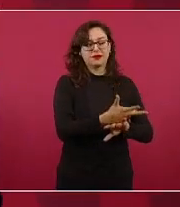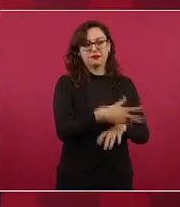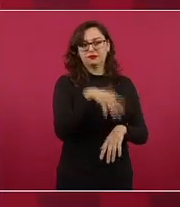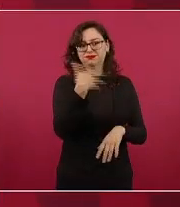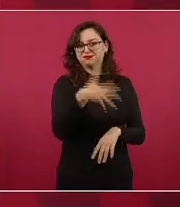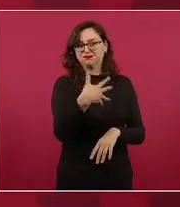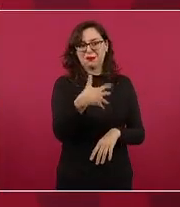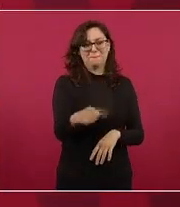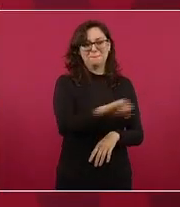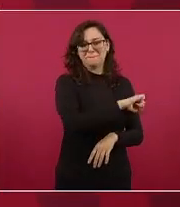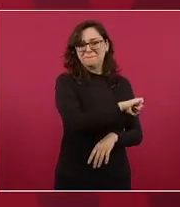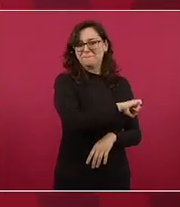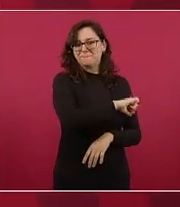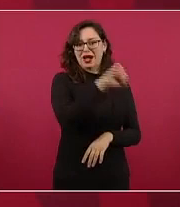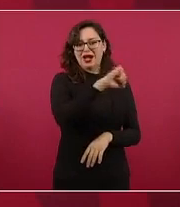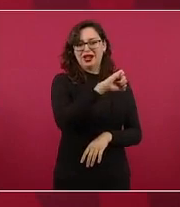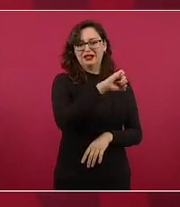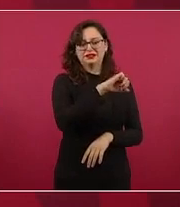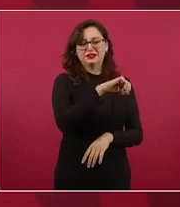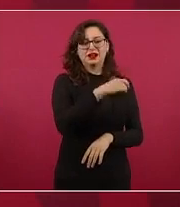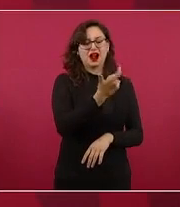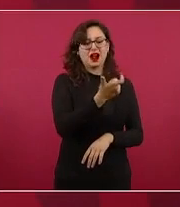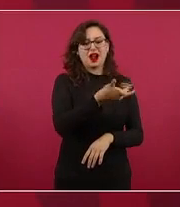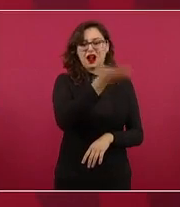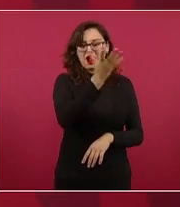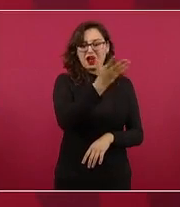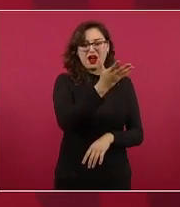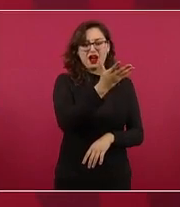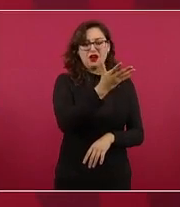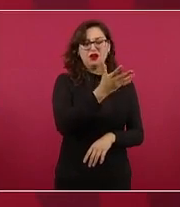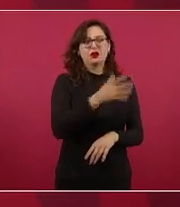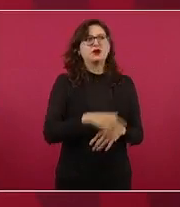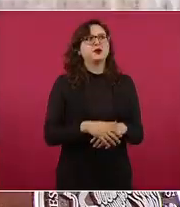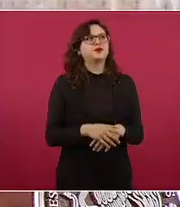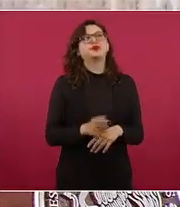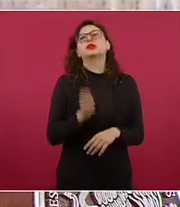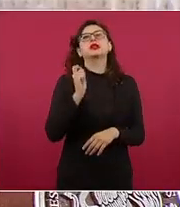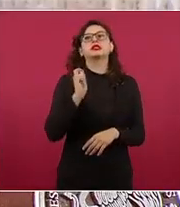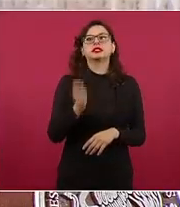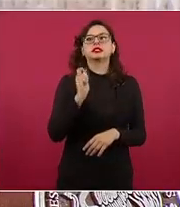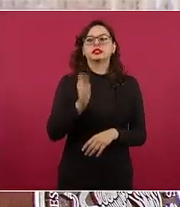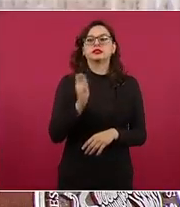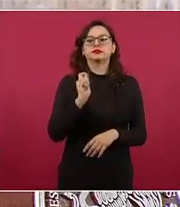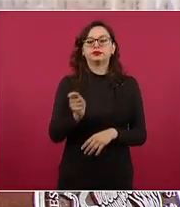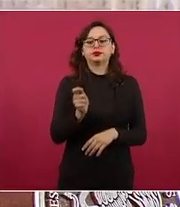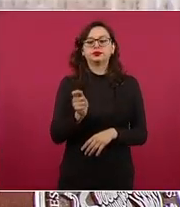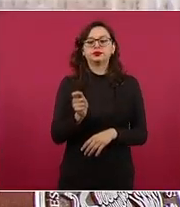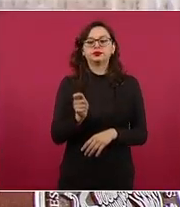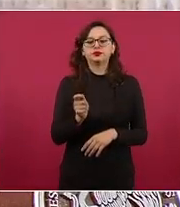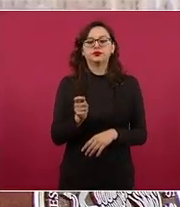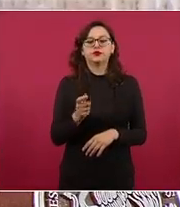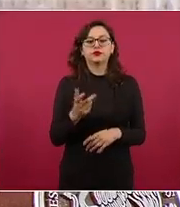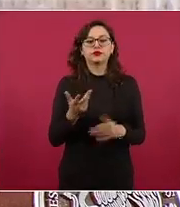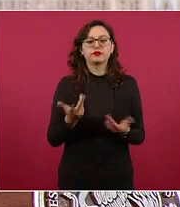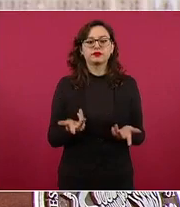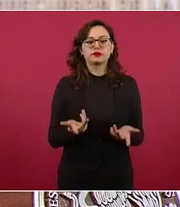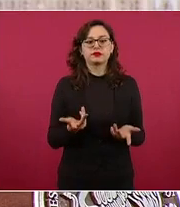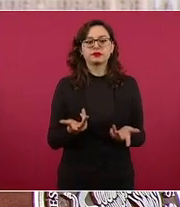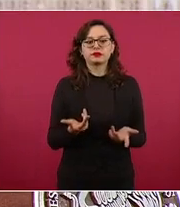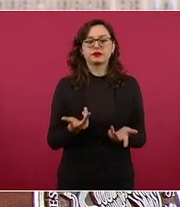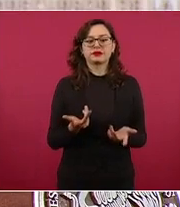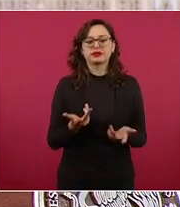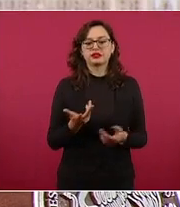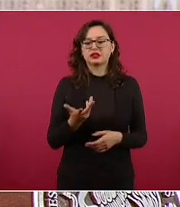tener una idea vale la gasolina casi 10 pesos más